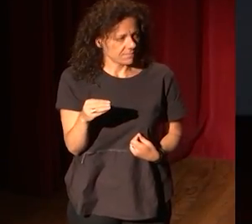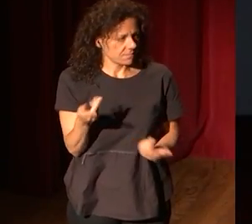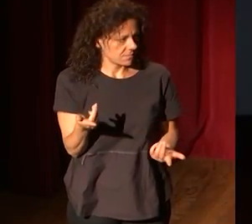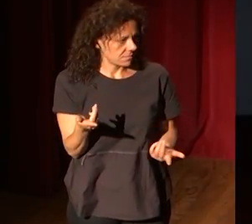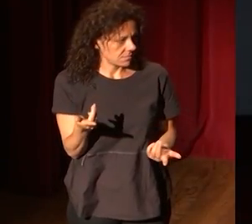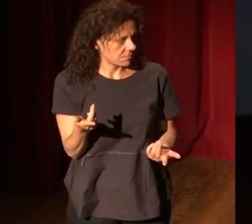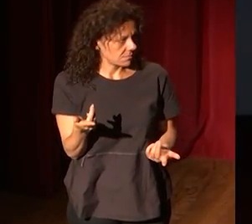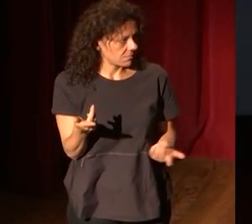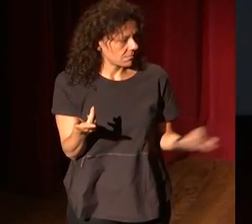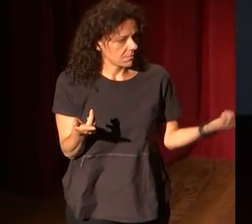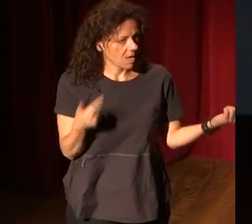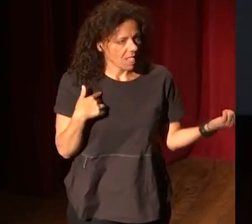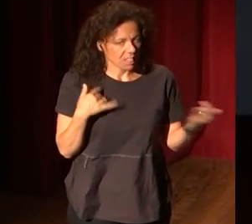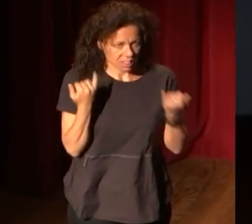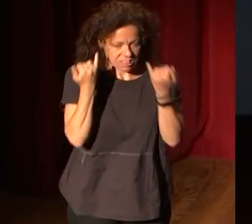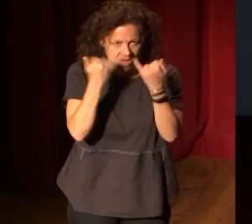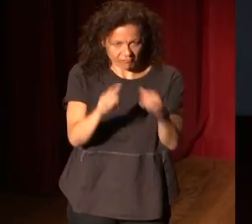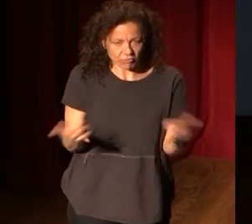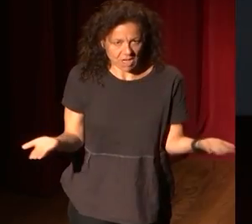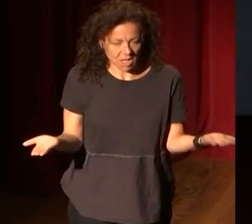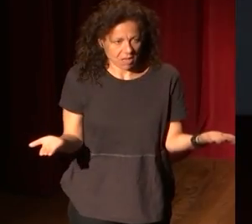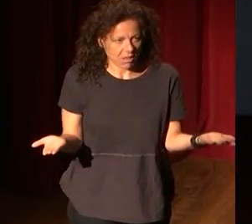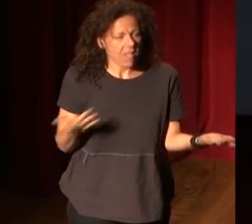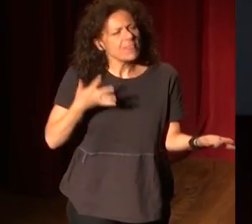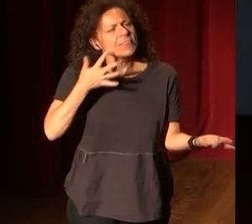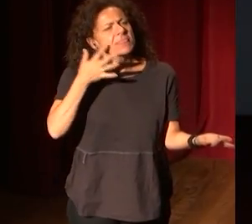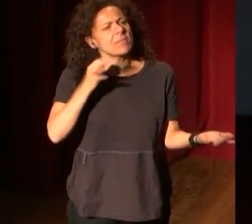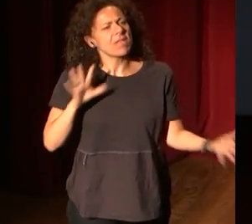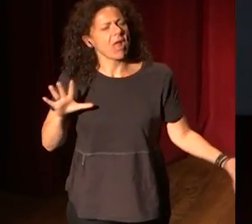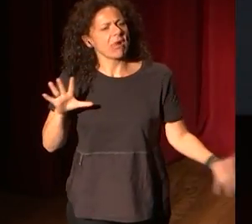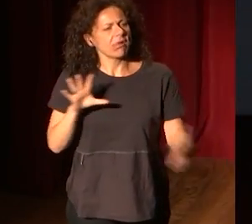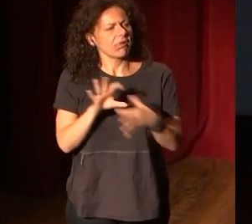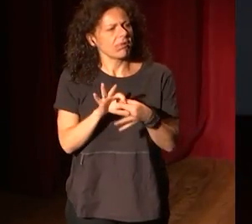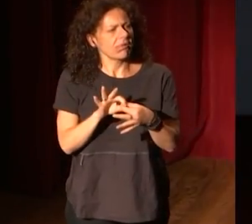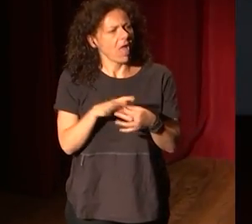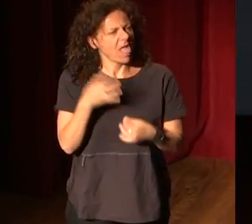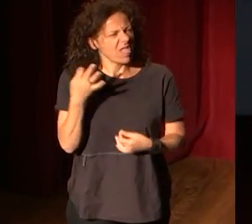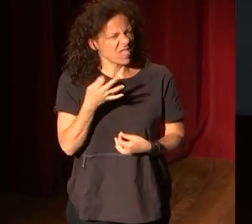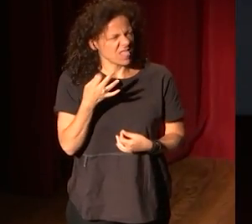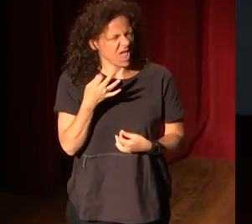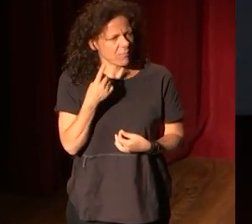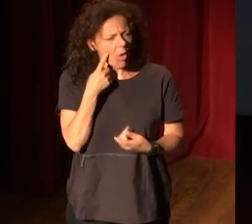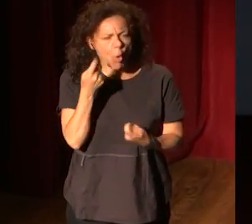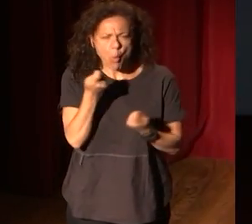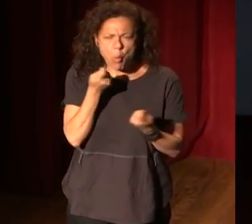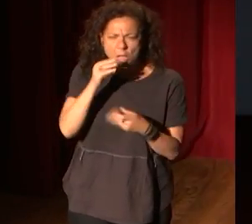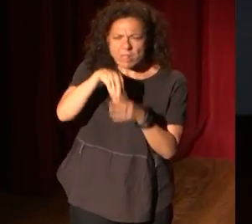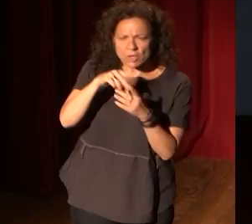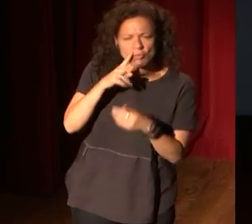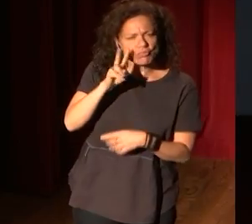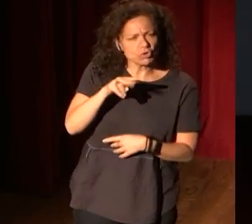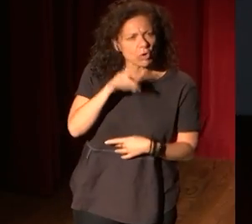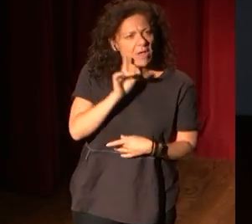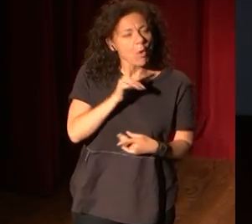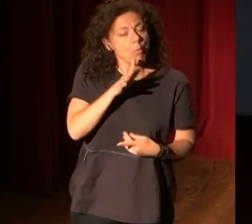vayan a jugar, no sé, disfruten, de verdad que la relación tiene que ser tan mediada en un museo como para que a través de la